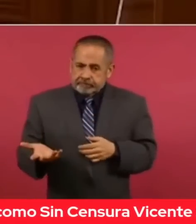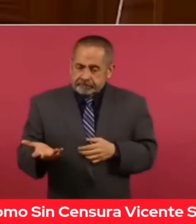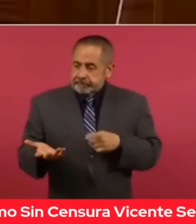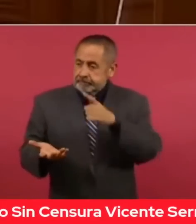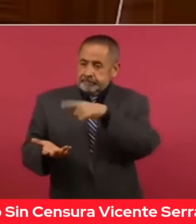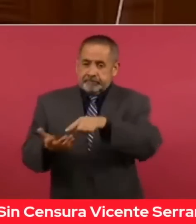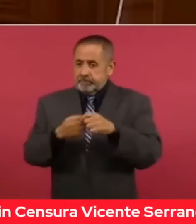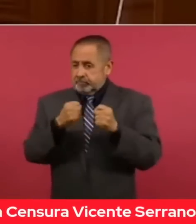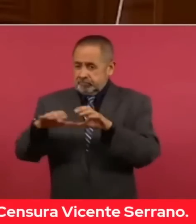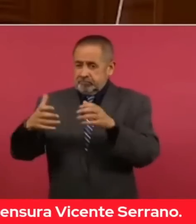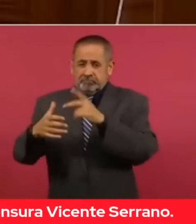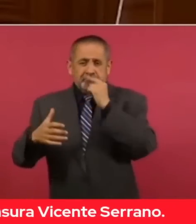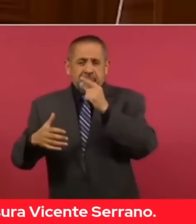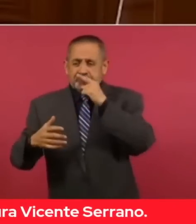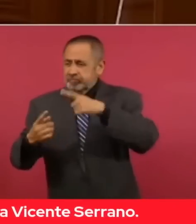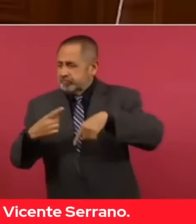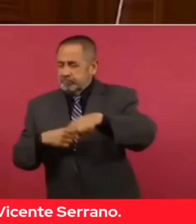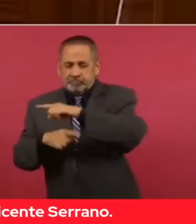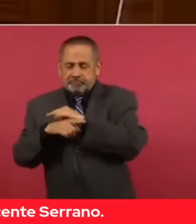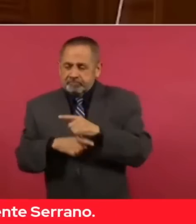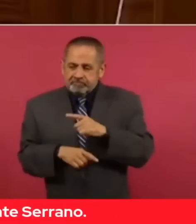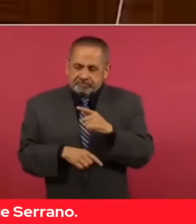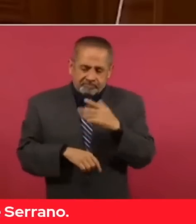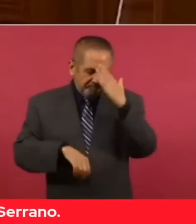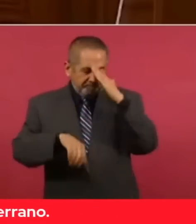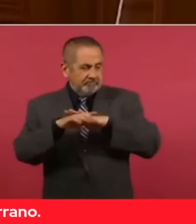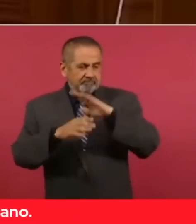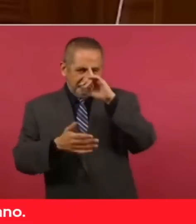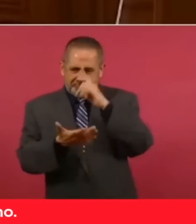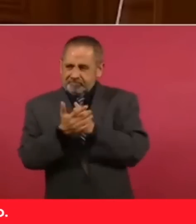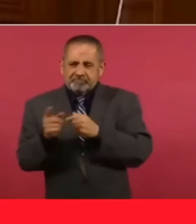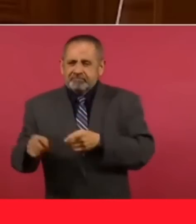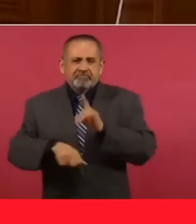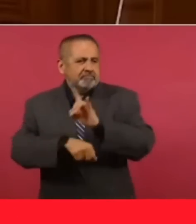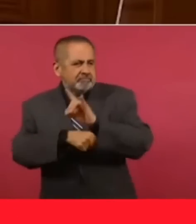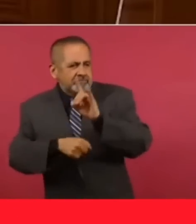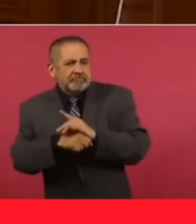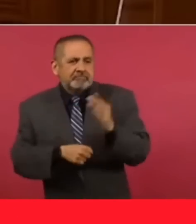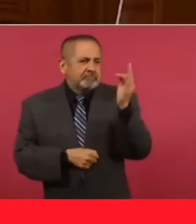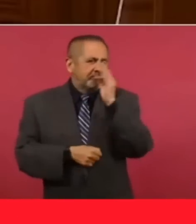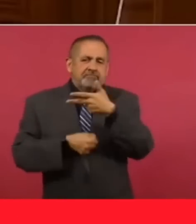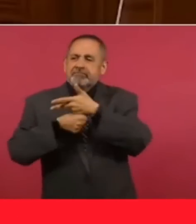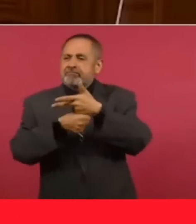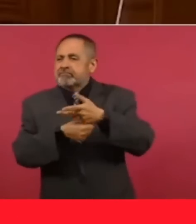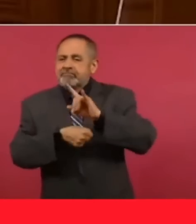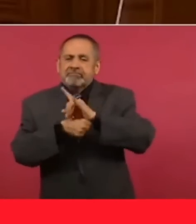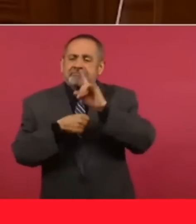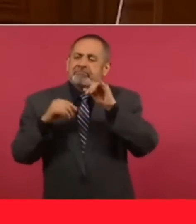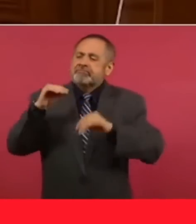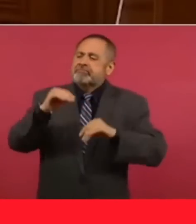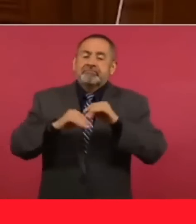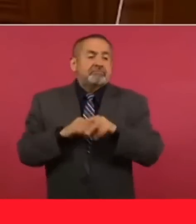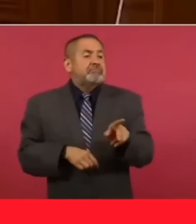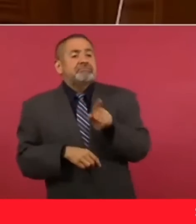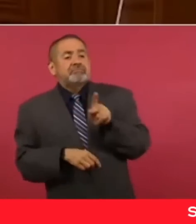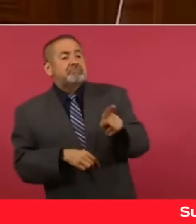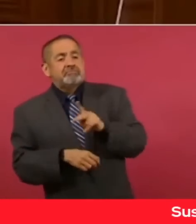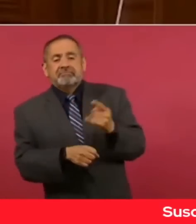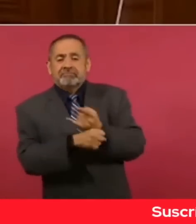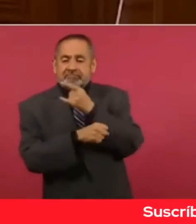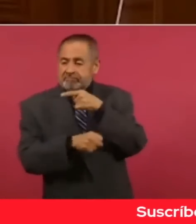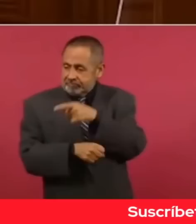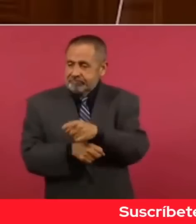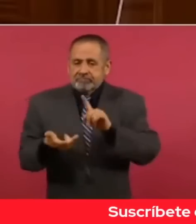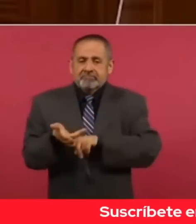estas fuerzas policiales quedaron marcadas por los montajes, la alianza con el crimen organizado y la simulación.